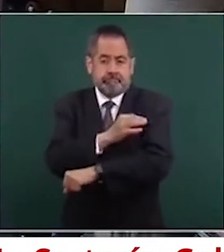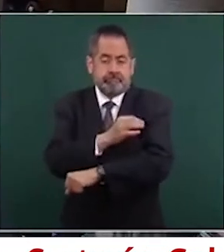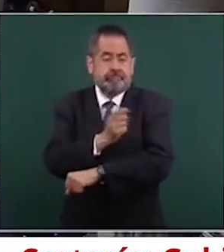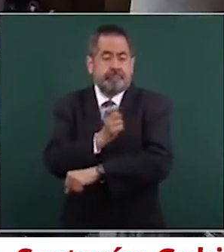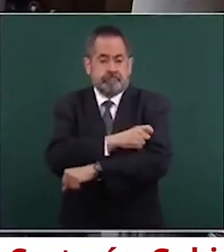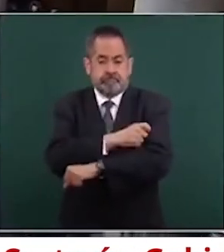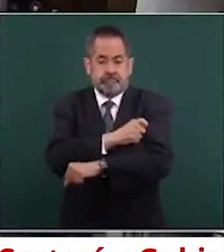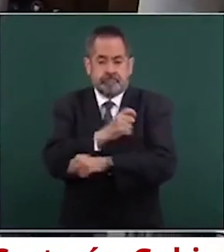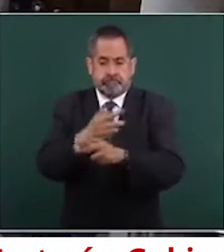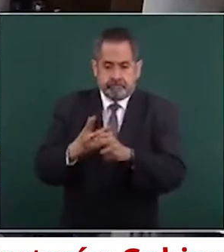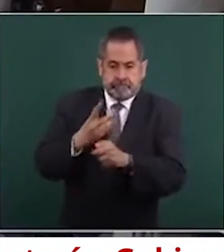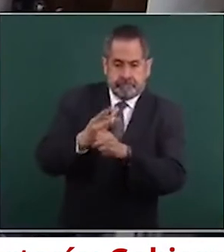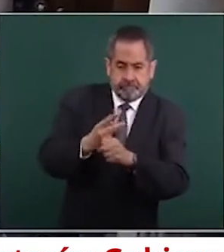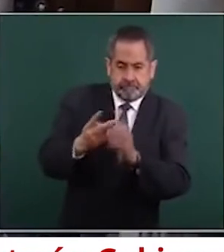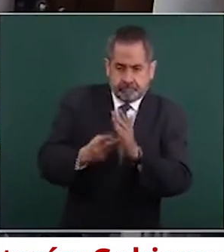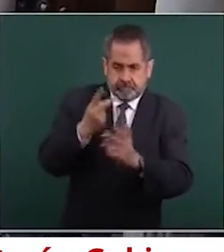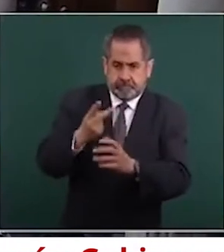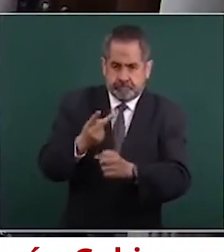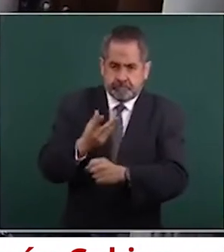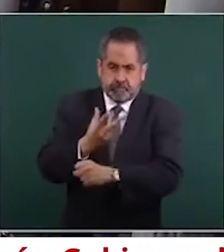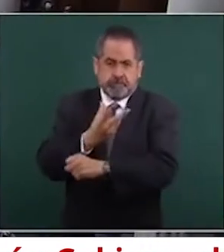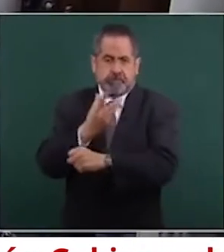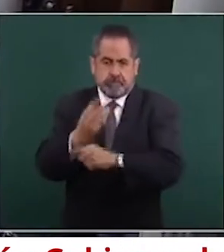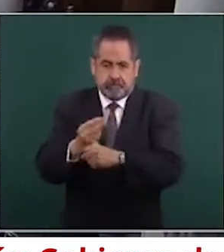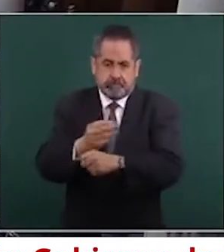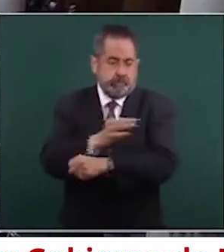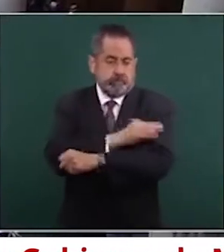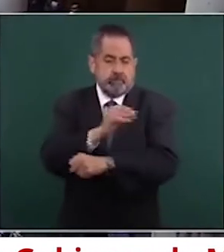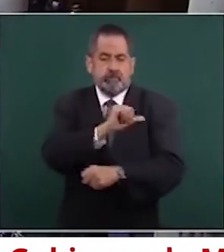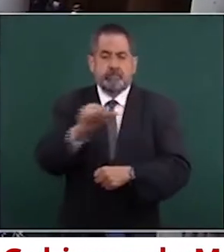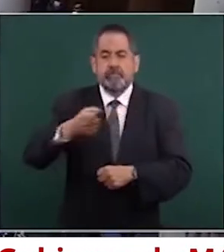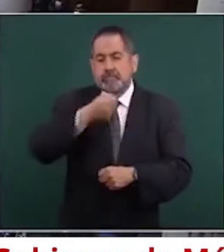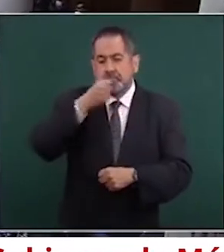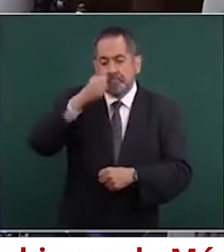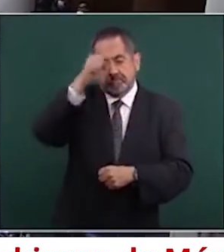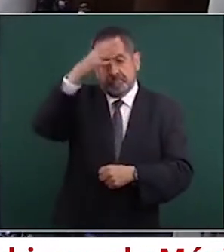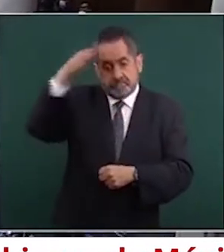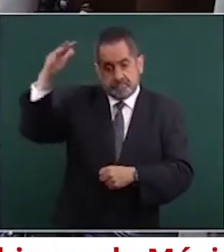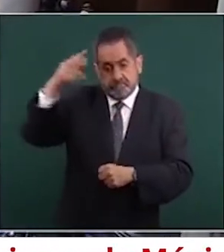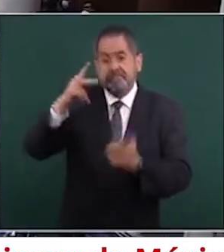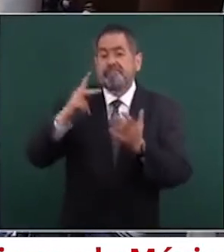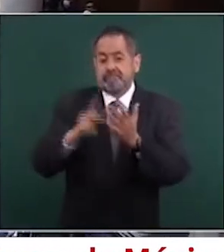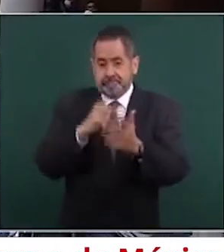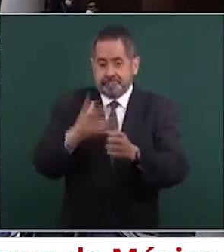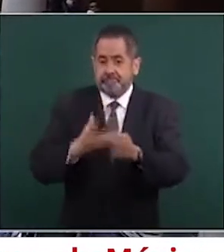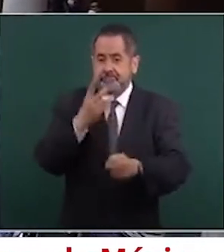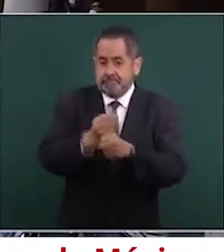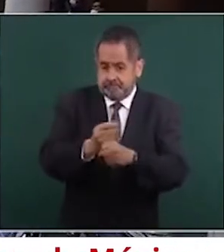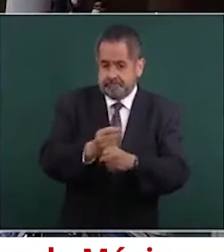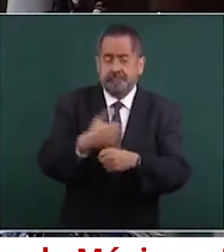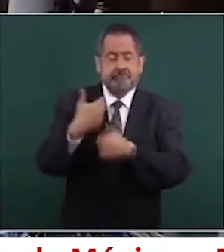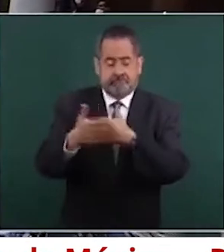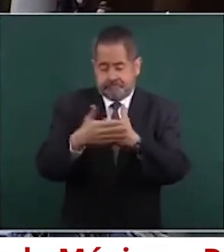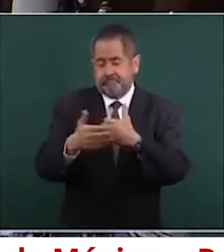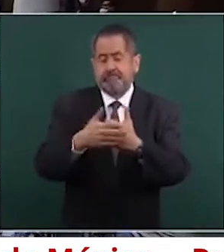refuerzo para adultos mayores. Eso es lo que puedo comentar.